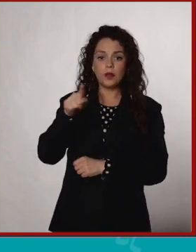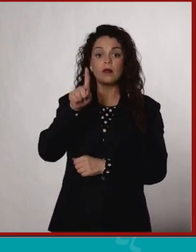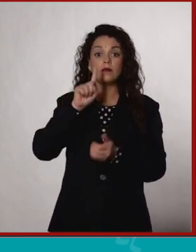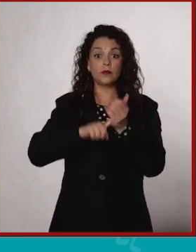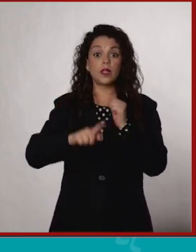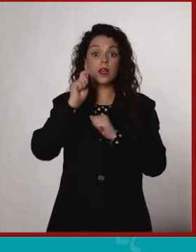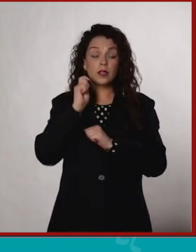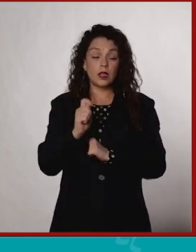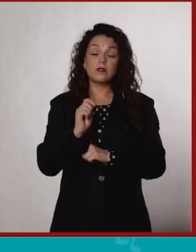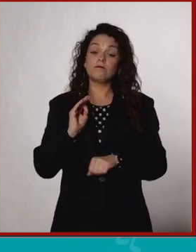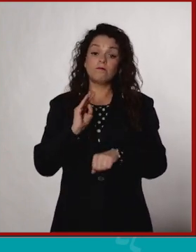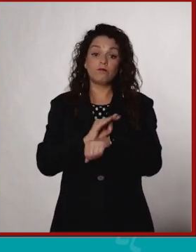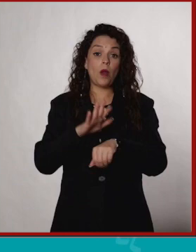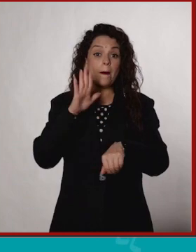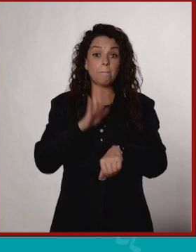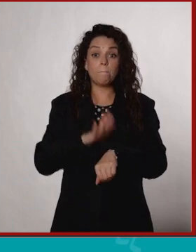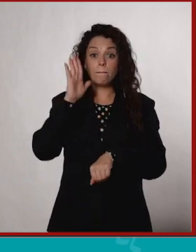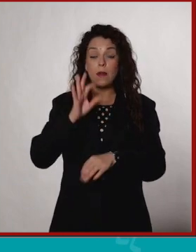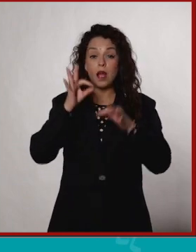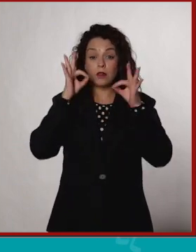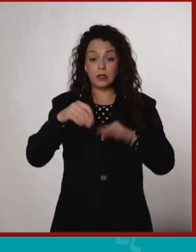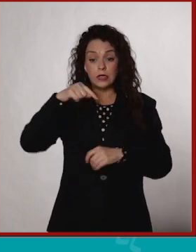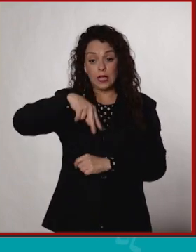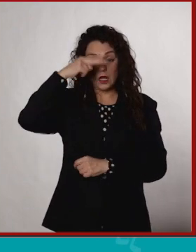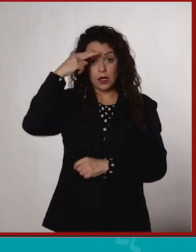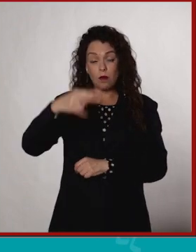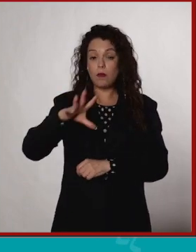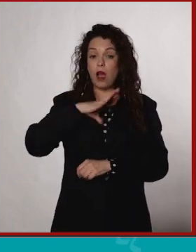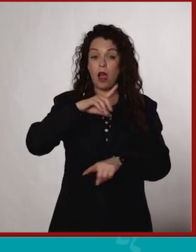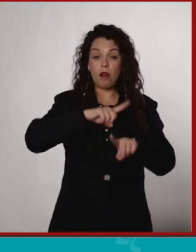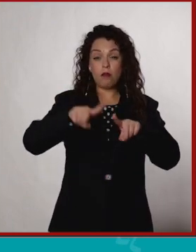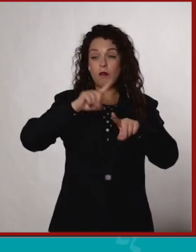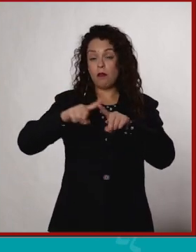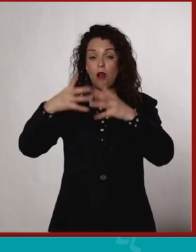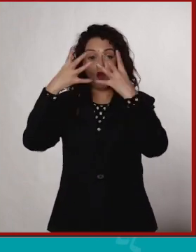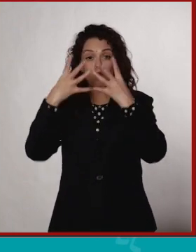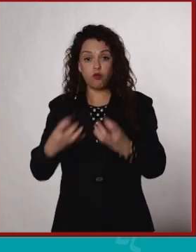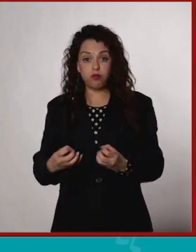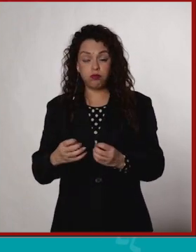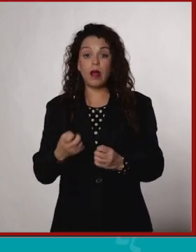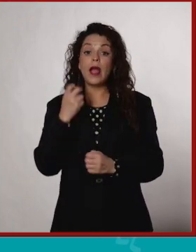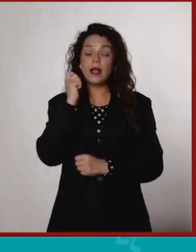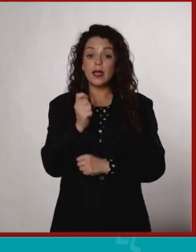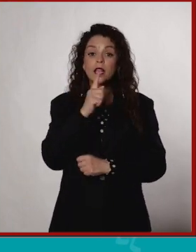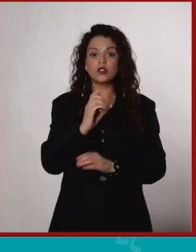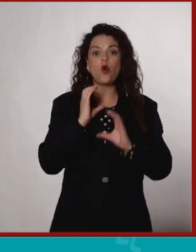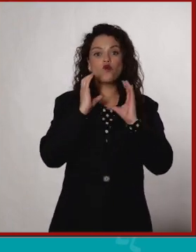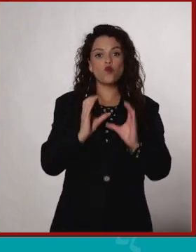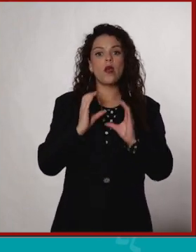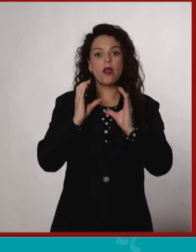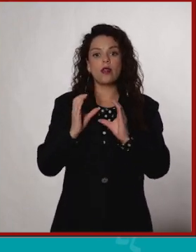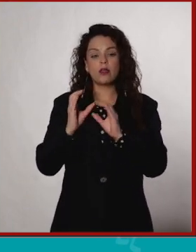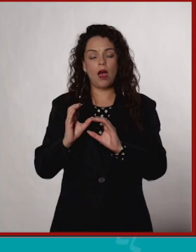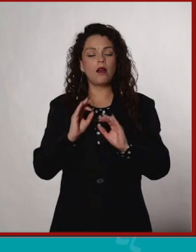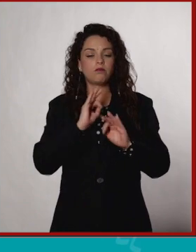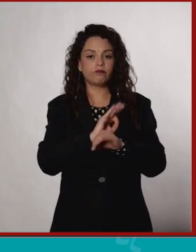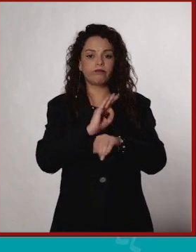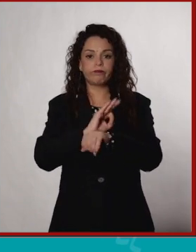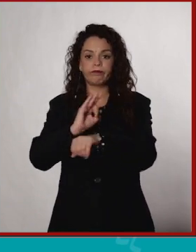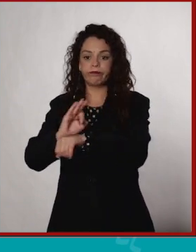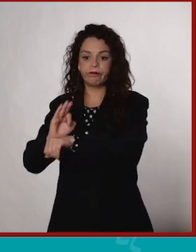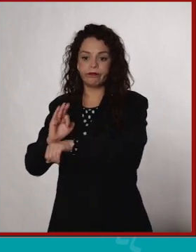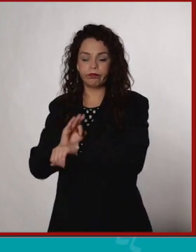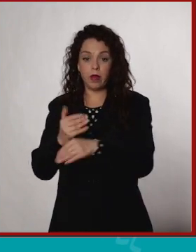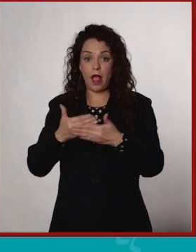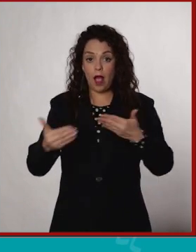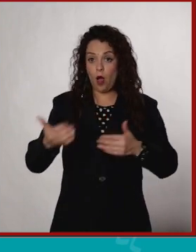de conservar los ecosistemas más representativos de México y su biodiversidad, así como de fomentar la cultura de la conservación.